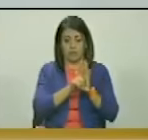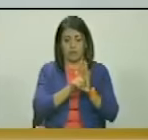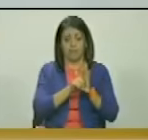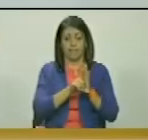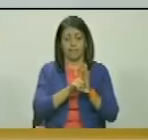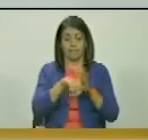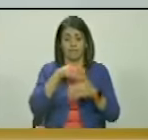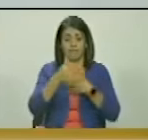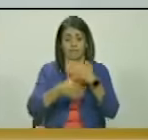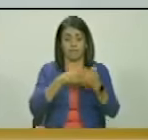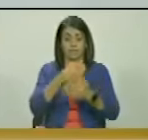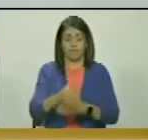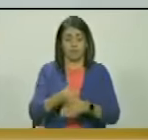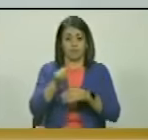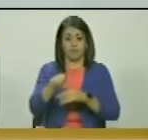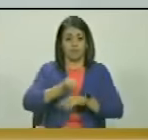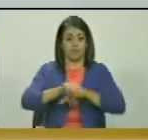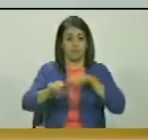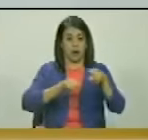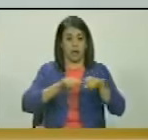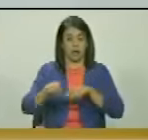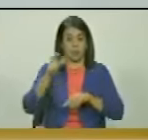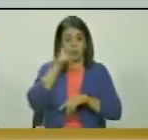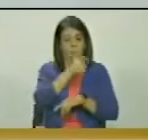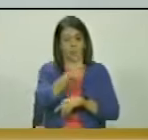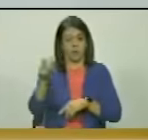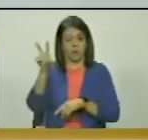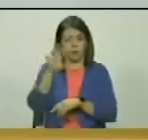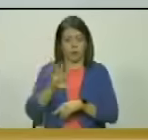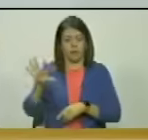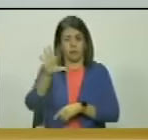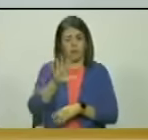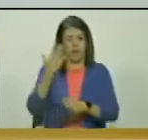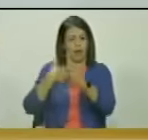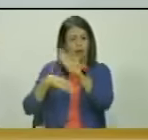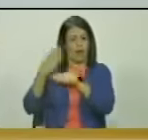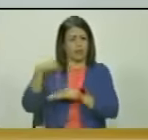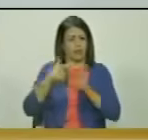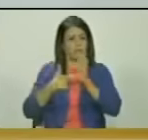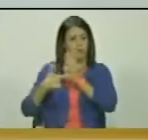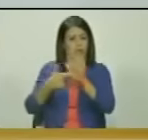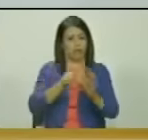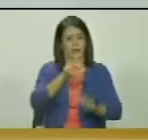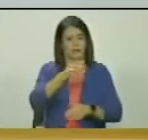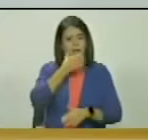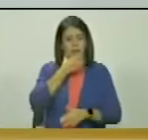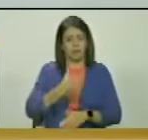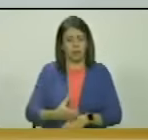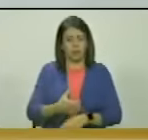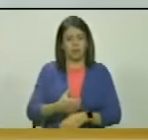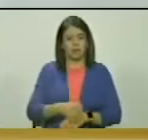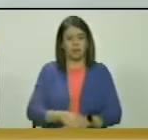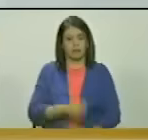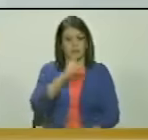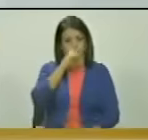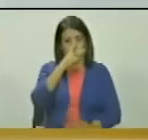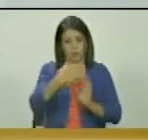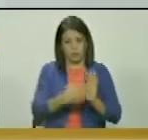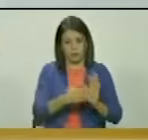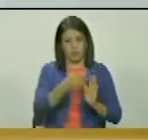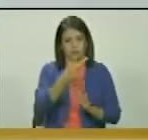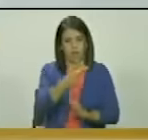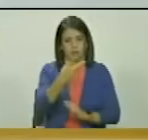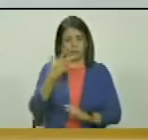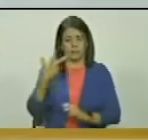consecuencia directa del mandato del pueblo de venezuela expresado el 3 de diciembre del año